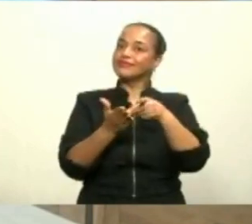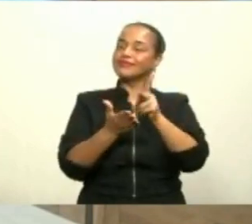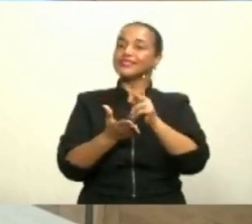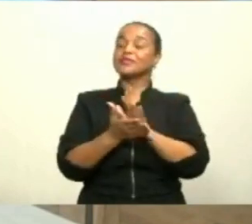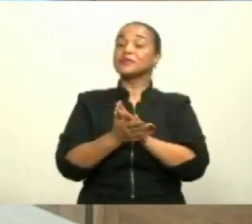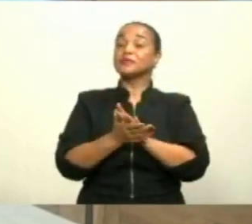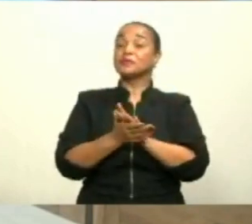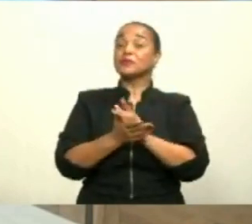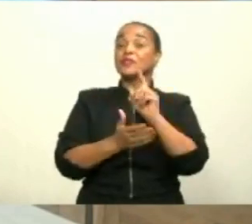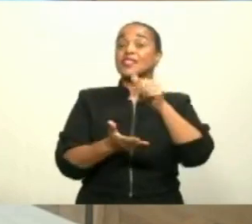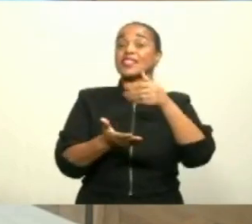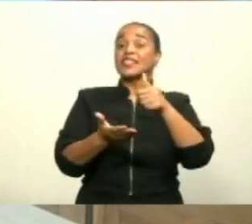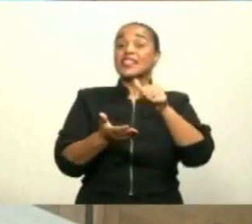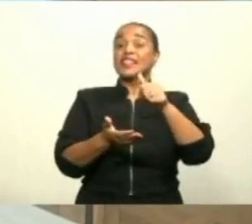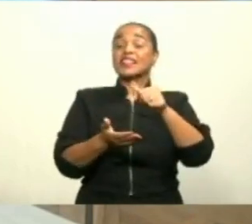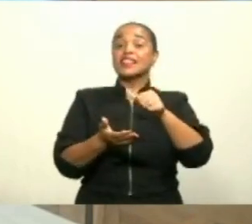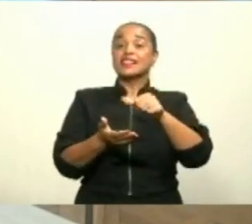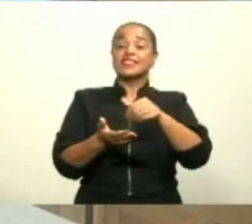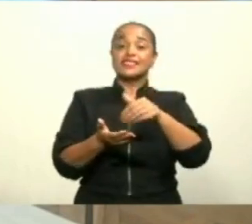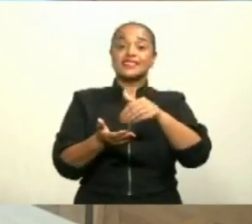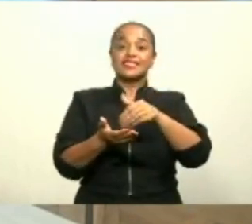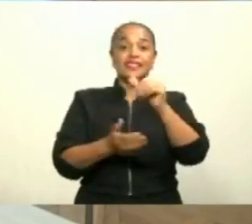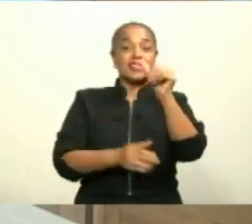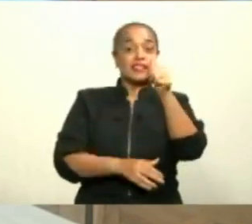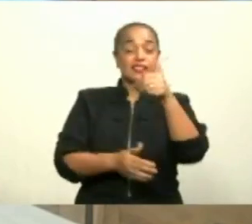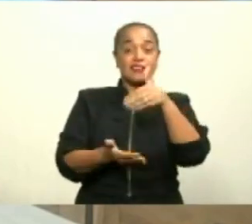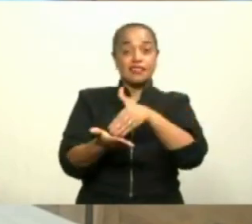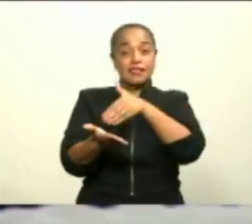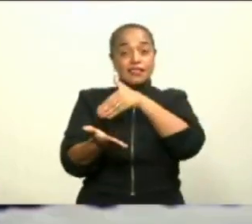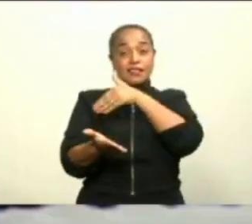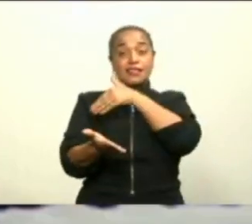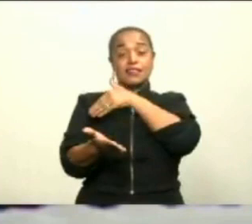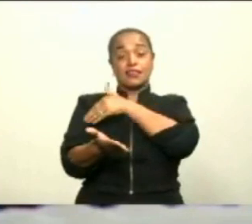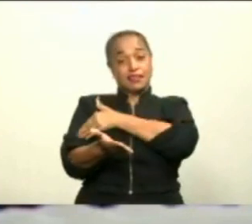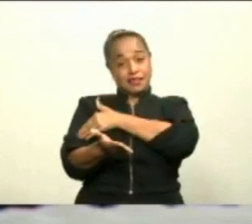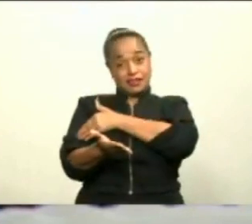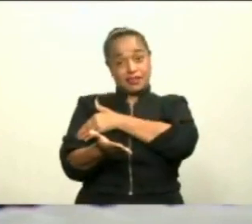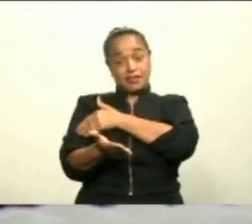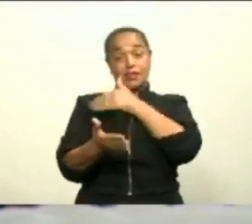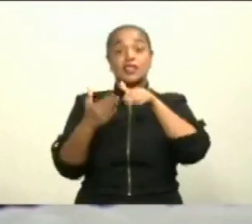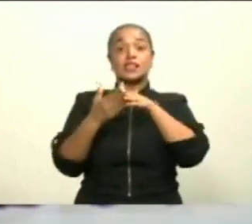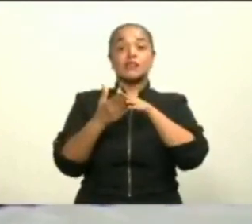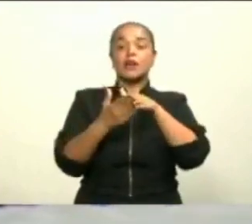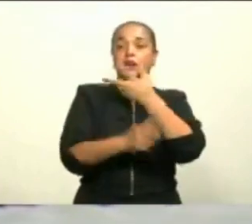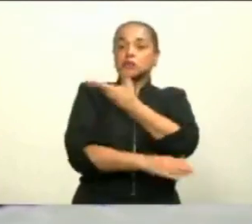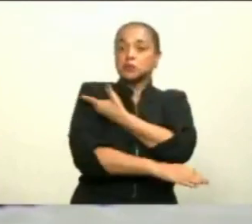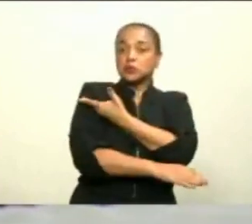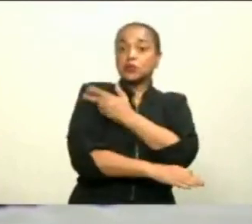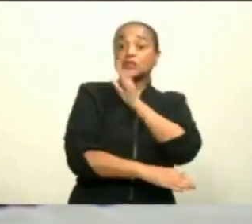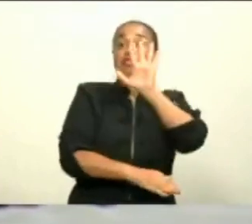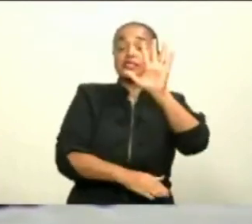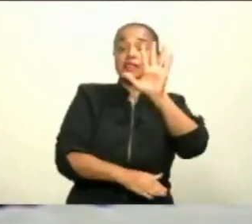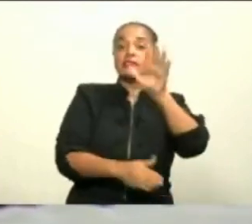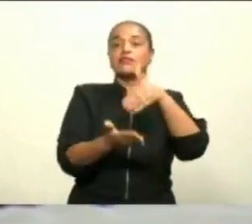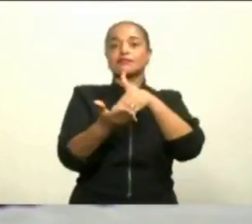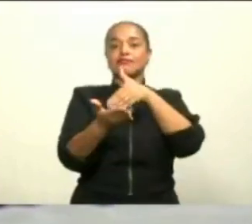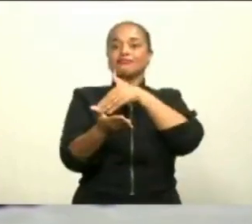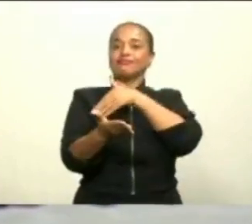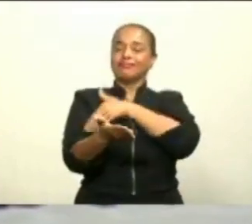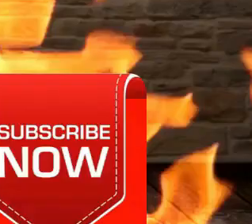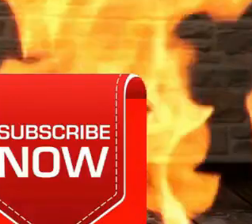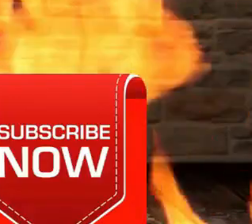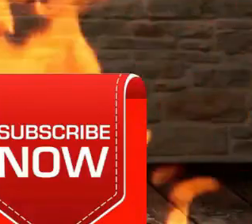sepan que son 10 millones de vacunas, pero se vacunarán a 5 millones de personas porque son dos vacunas por cada persona para asegurar un 100%.